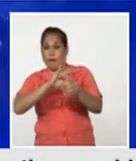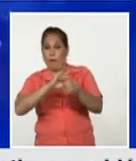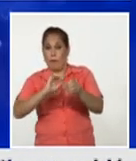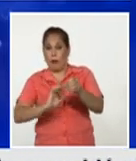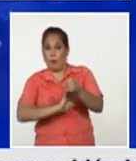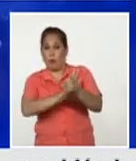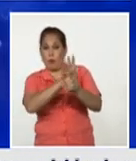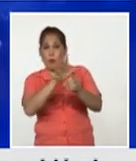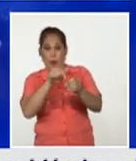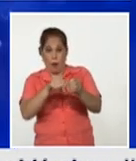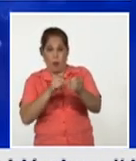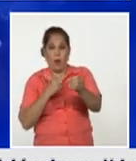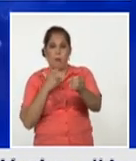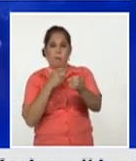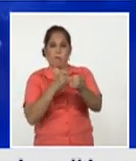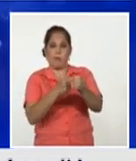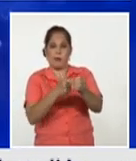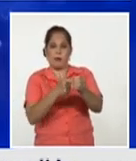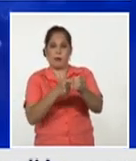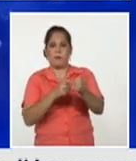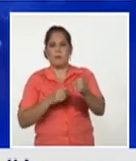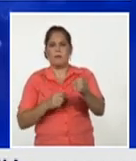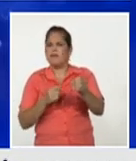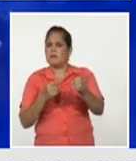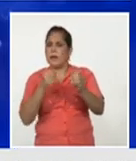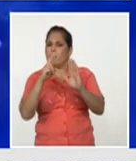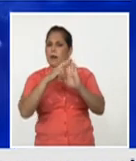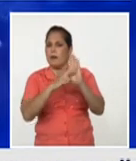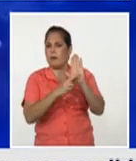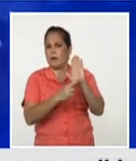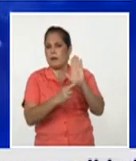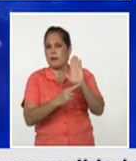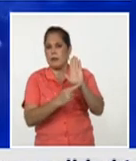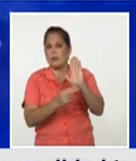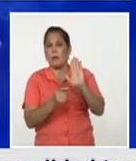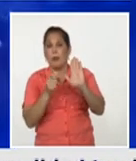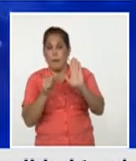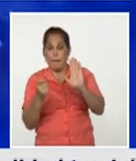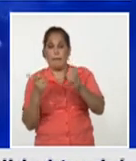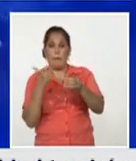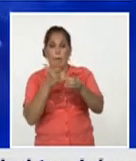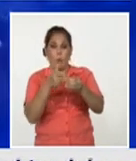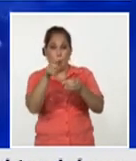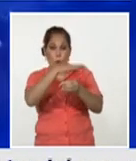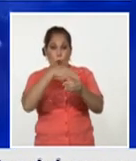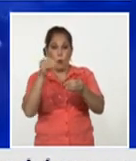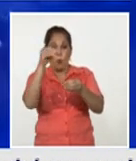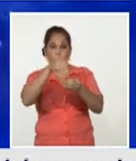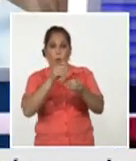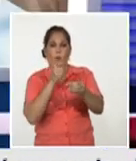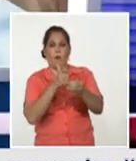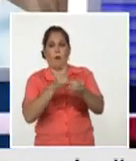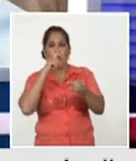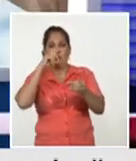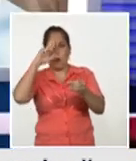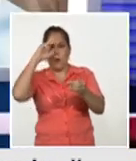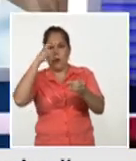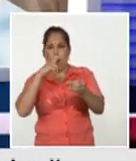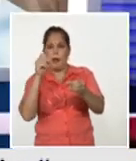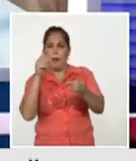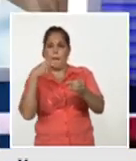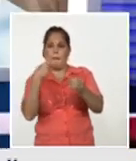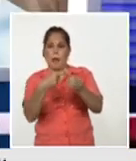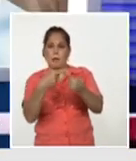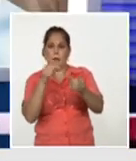-19 y quieren saber doctora qué requisitos se reúnen para ser parte de este estudio sí es bueno saber que los ensayos de